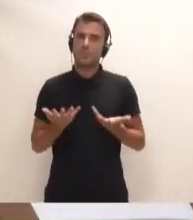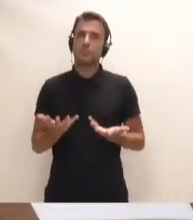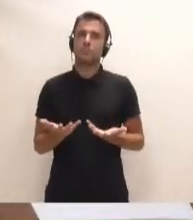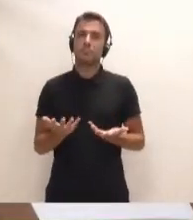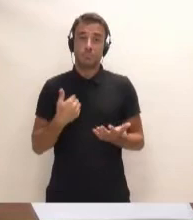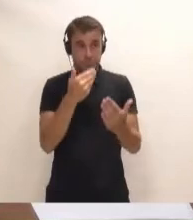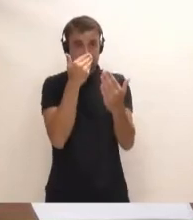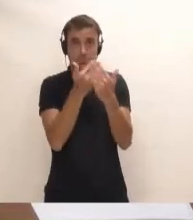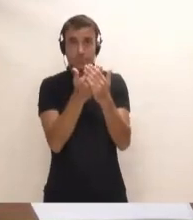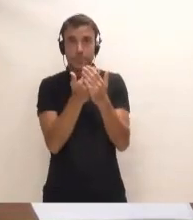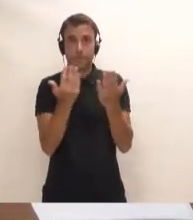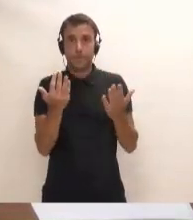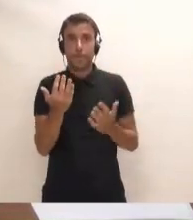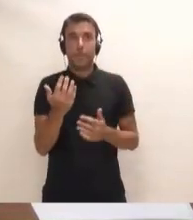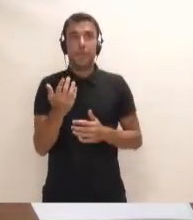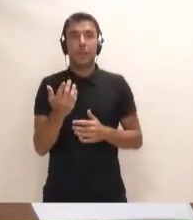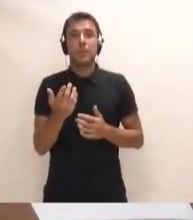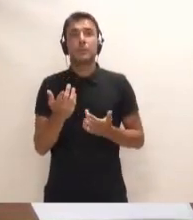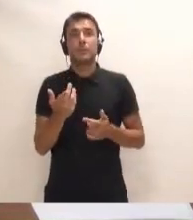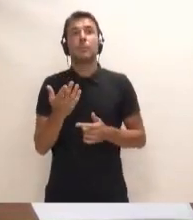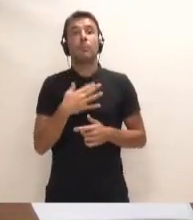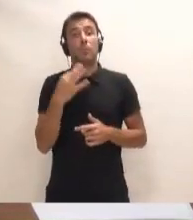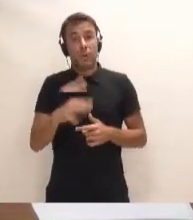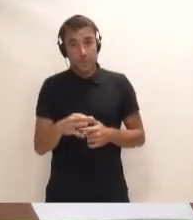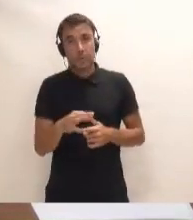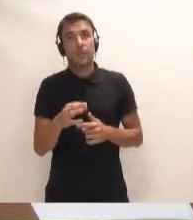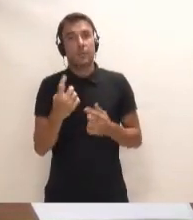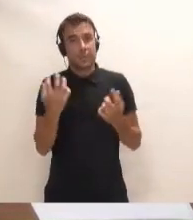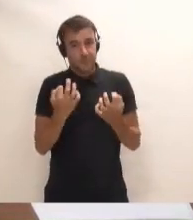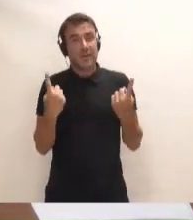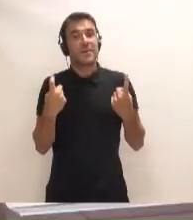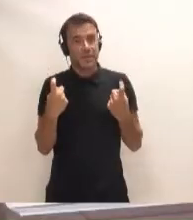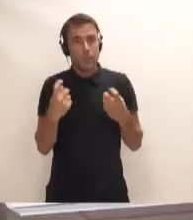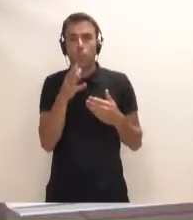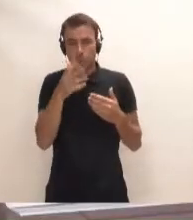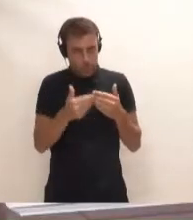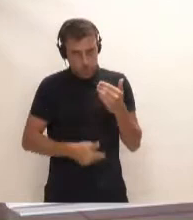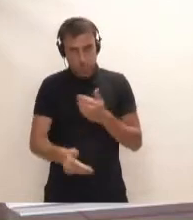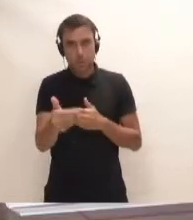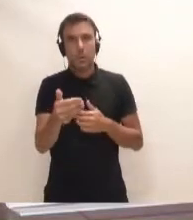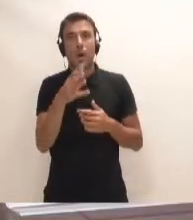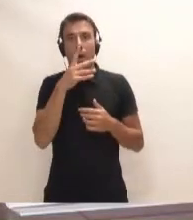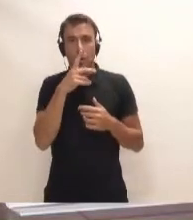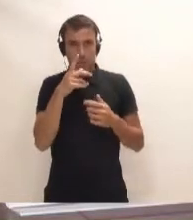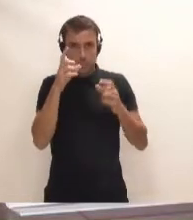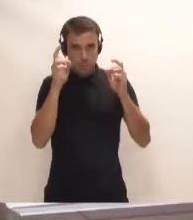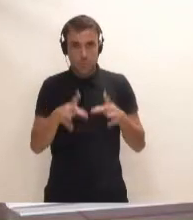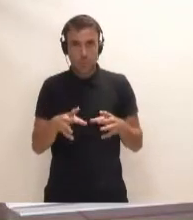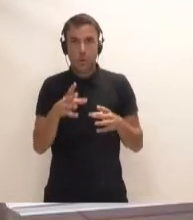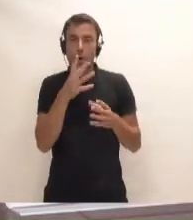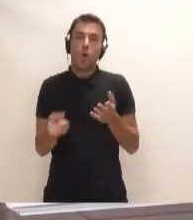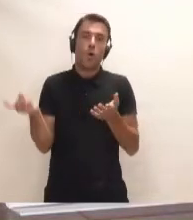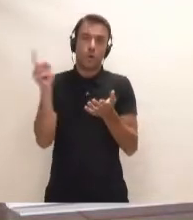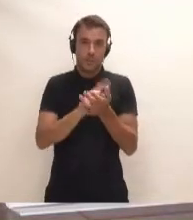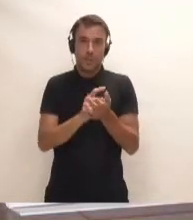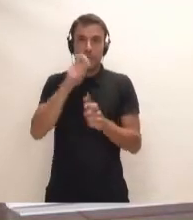a lo mejor hubiese sido necesario, y lo va a seguir siendo, porque vamos a encontrarnos ahora con una avalancha otra vez